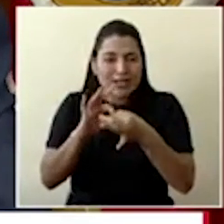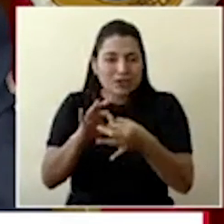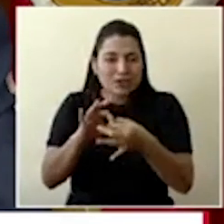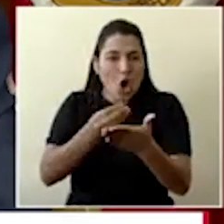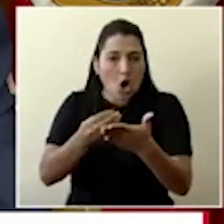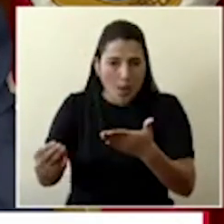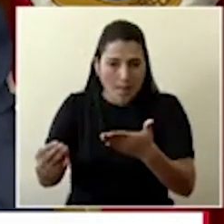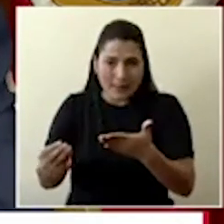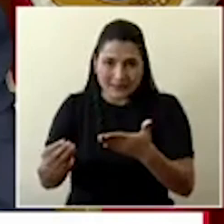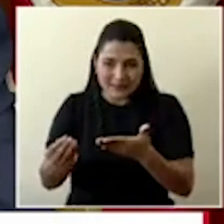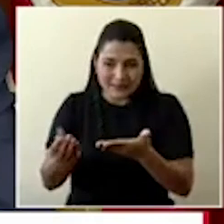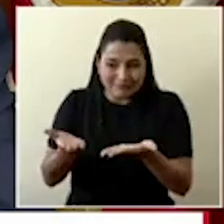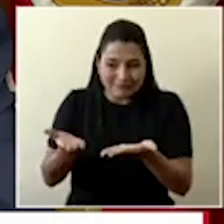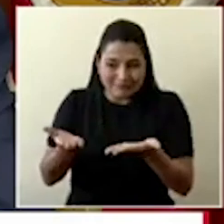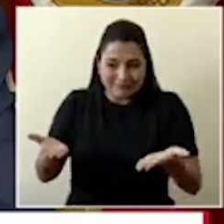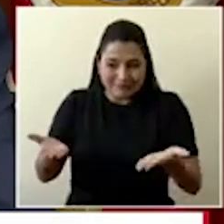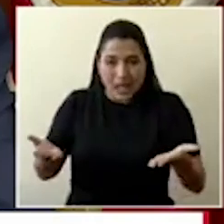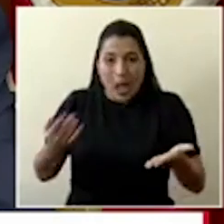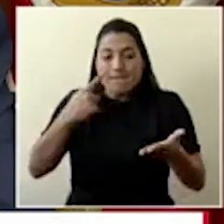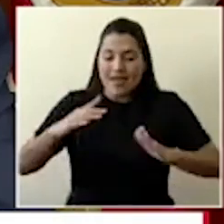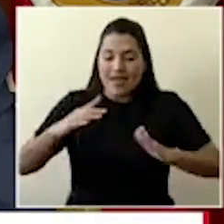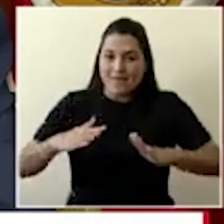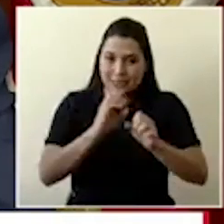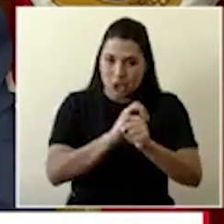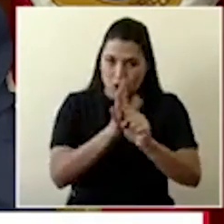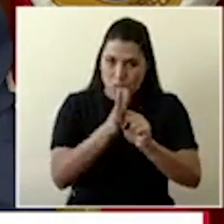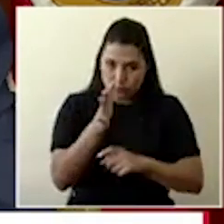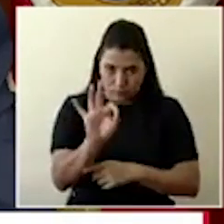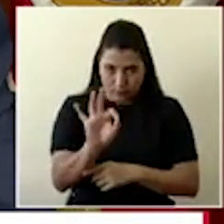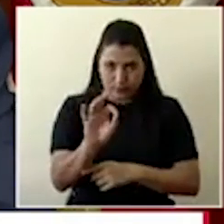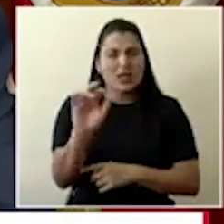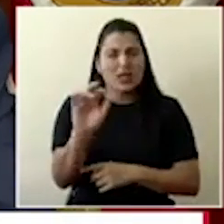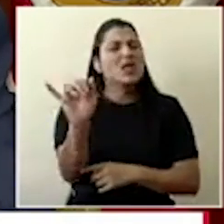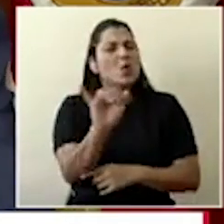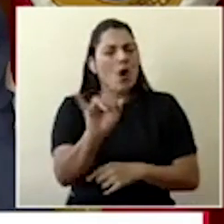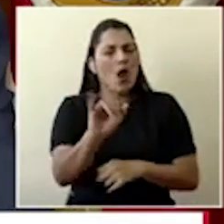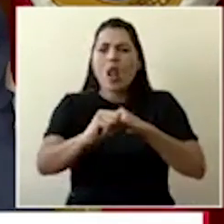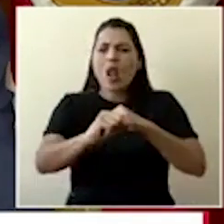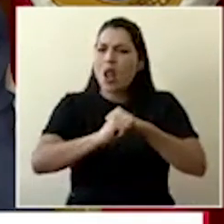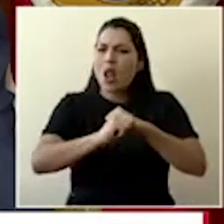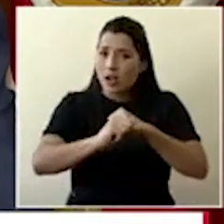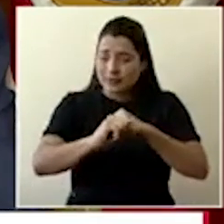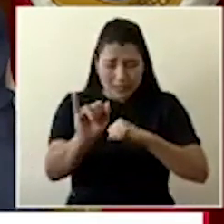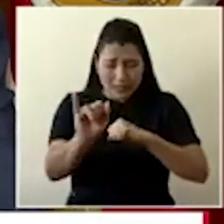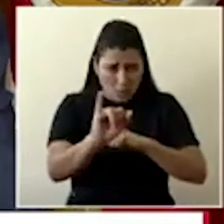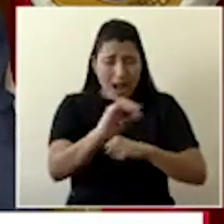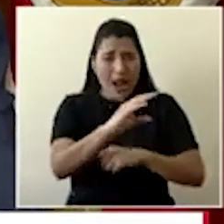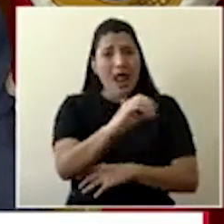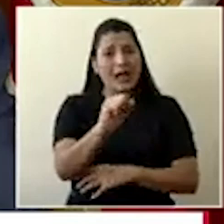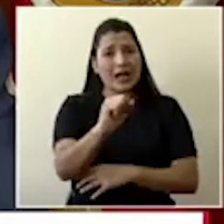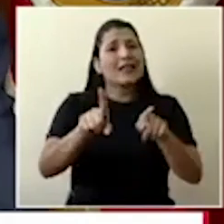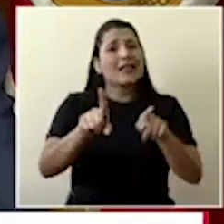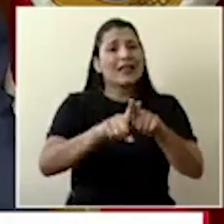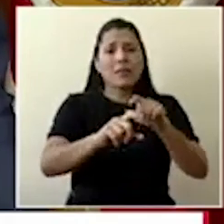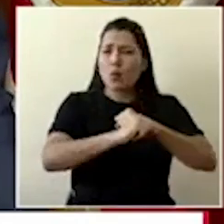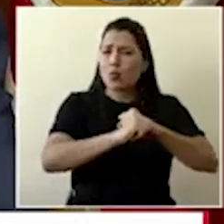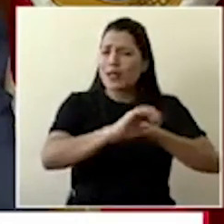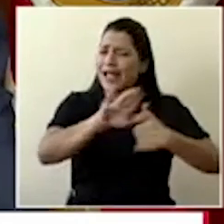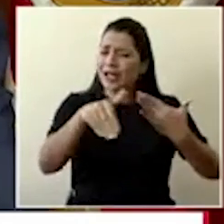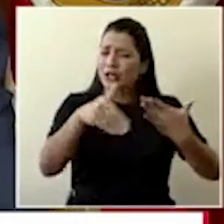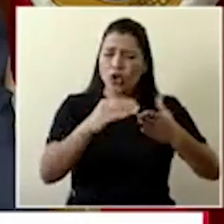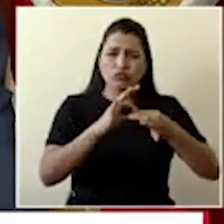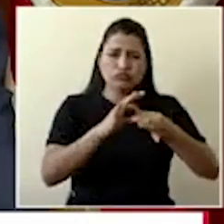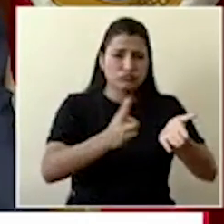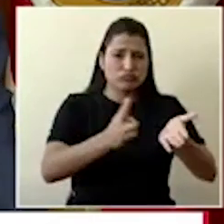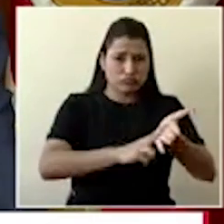transparente, la caja siempre publica todo lo que es licitatorio. Y eso es en otro lugar de la página web,